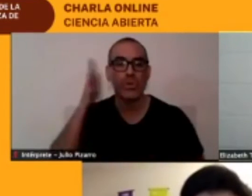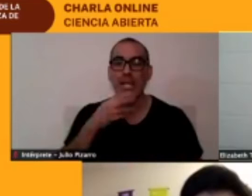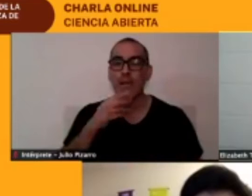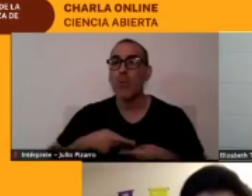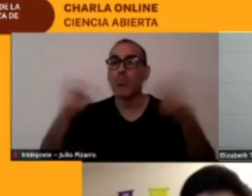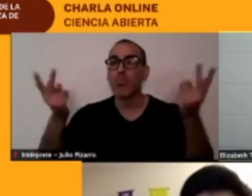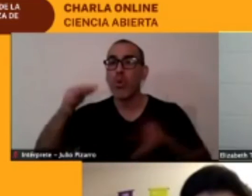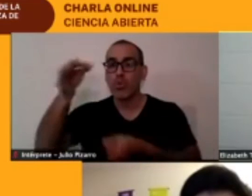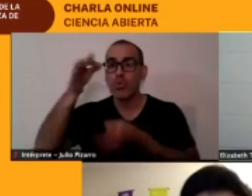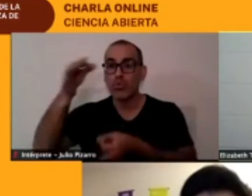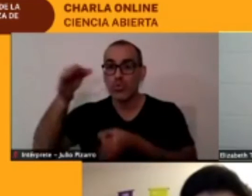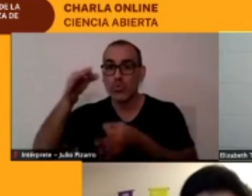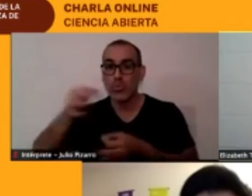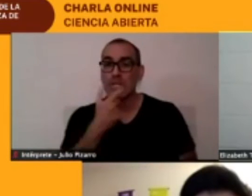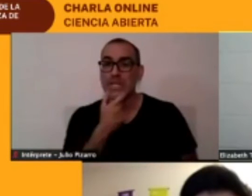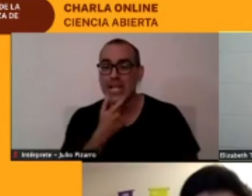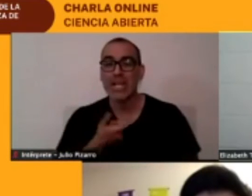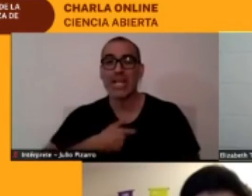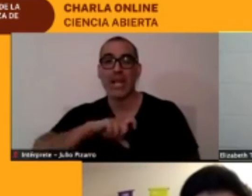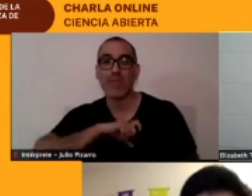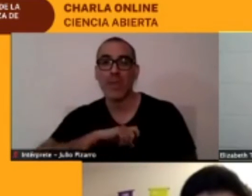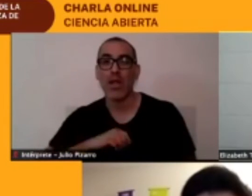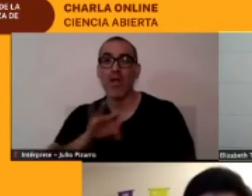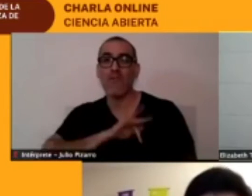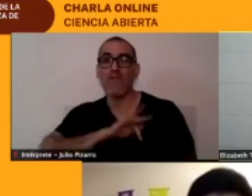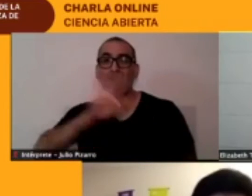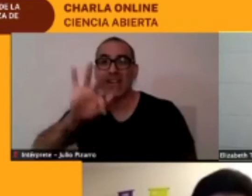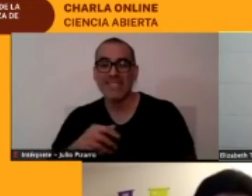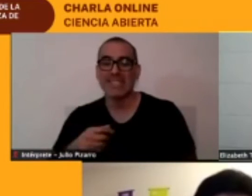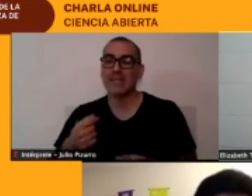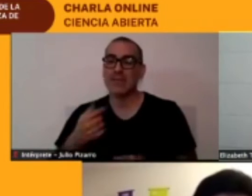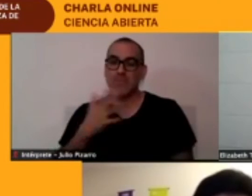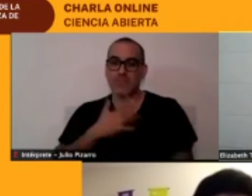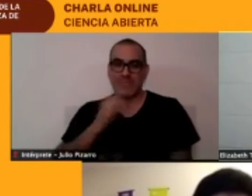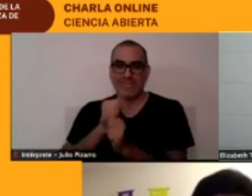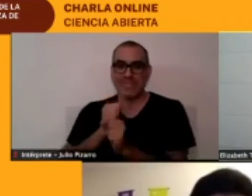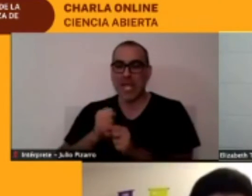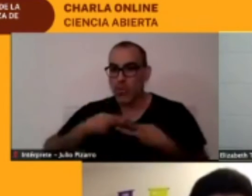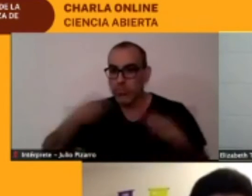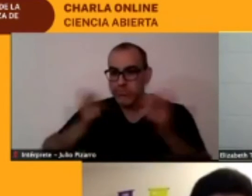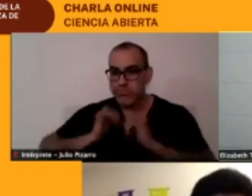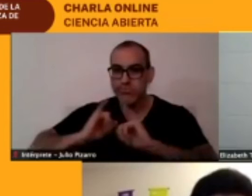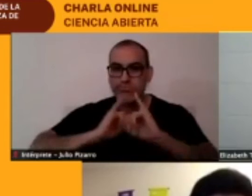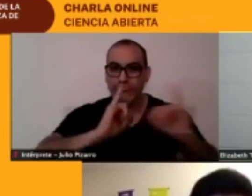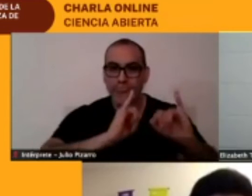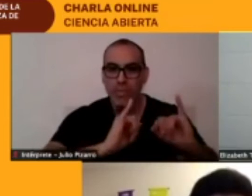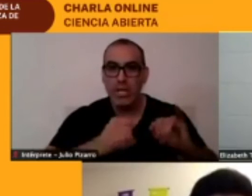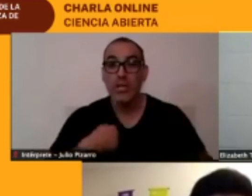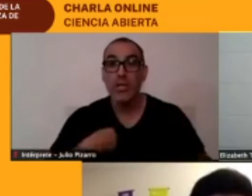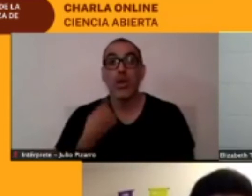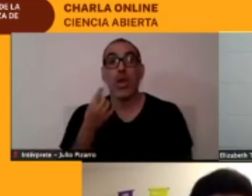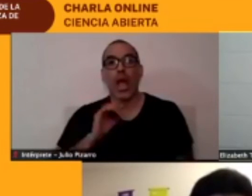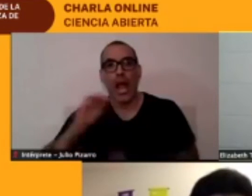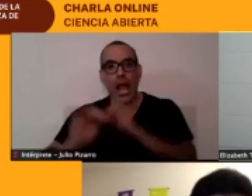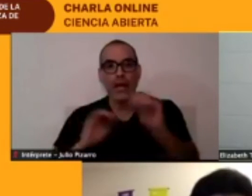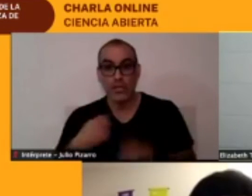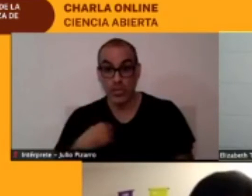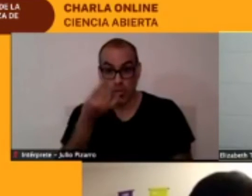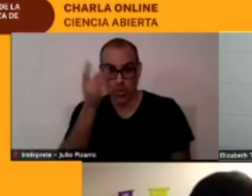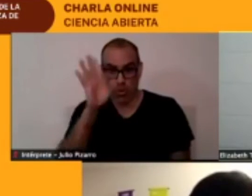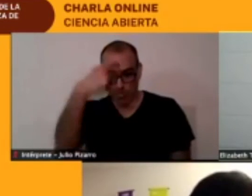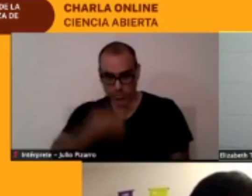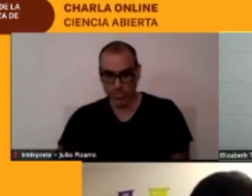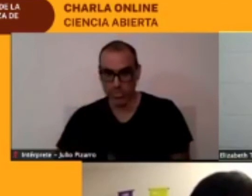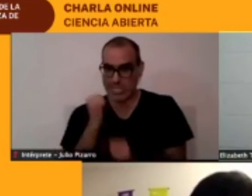y en francés acerca de este trabajo. No te sé, yo no soy la única que está haciendo esto, mi trabajo